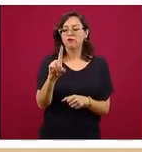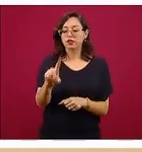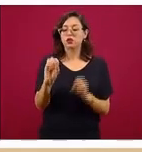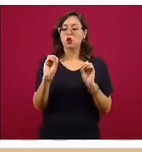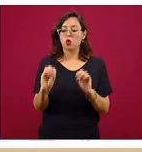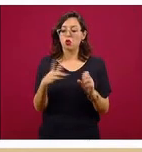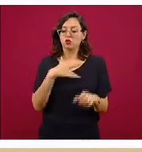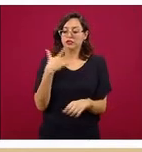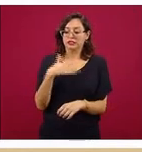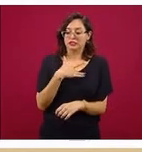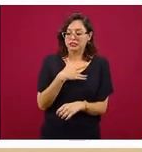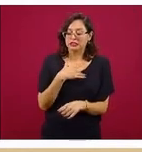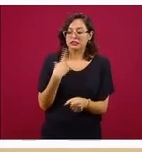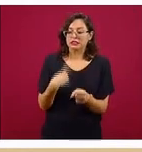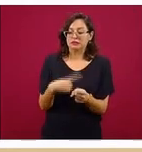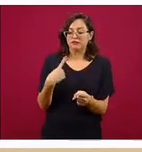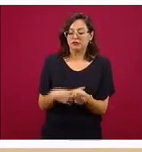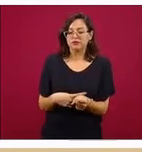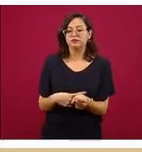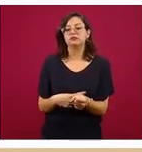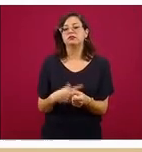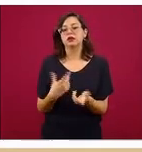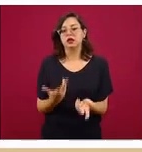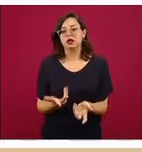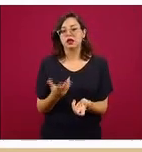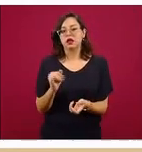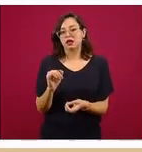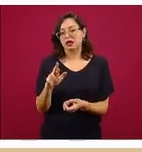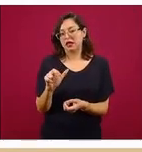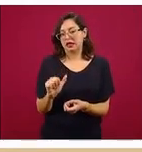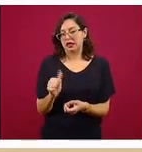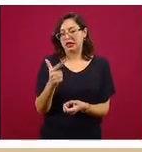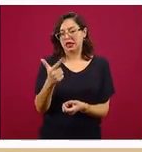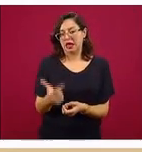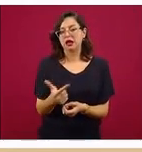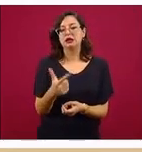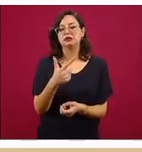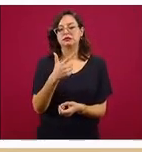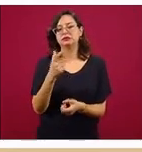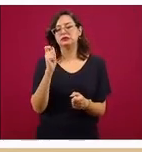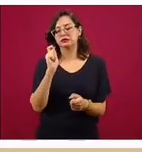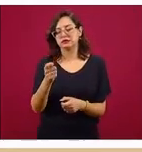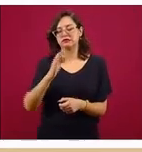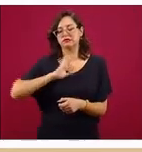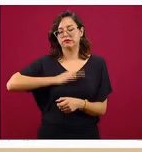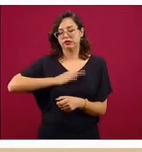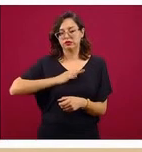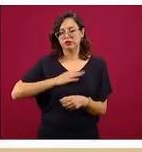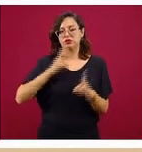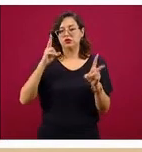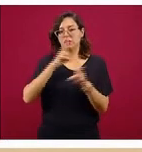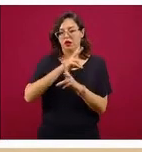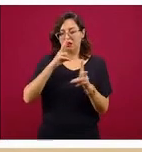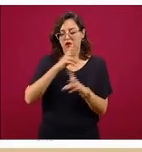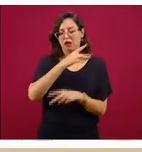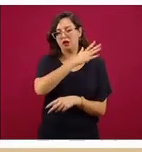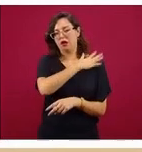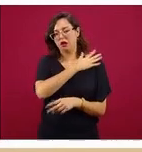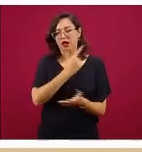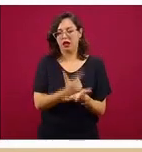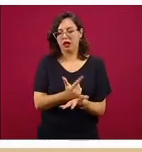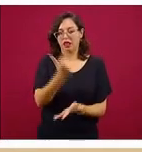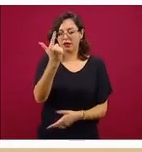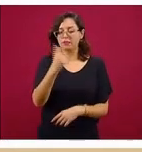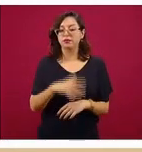tienen el síndrome compatible con COVID, infección respiratoria aguda grave. Podríamos decir personas que requieren hospitalizarse porque